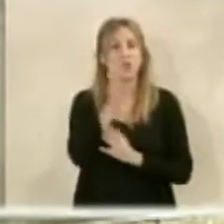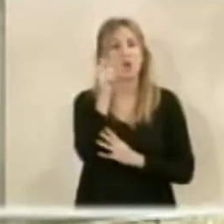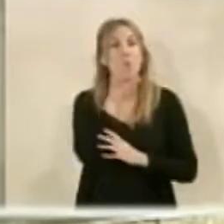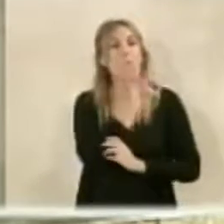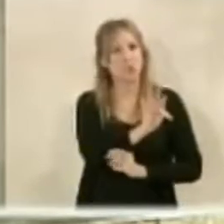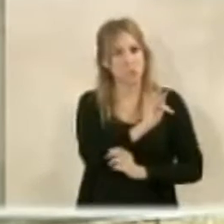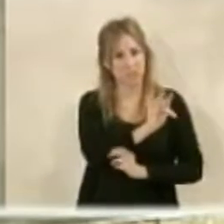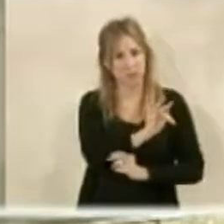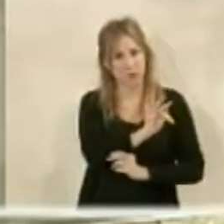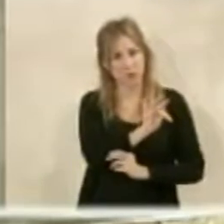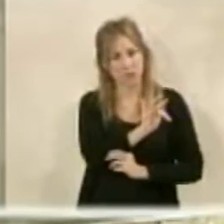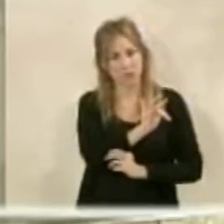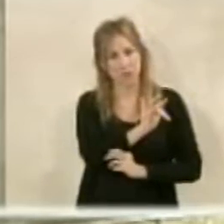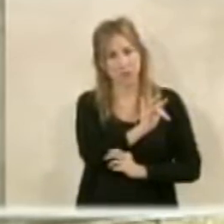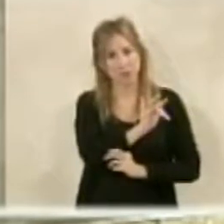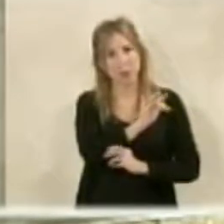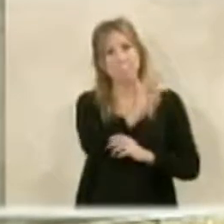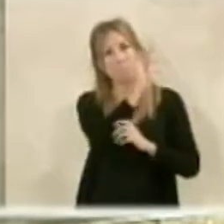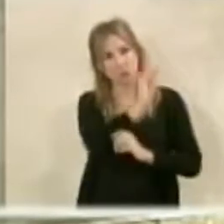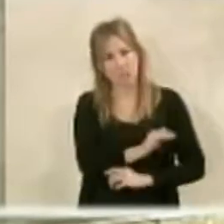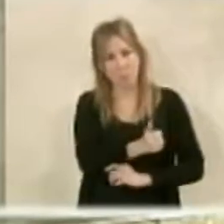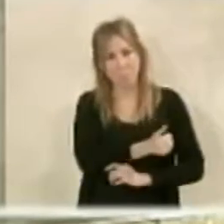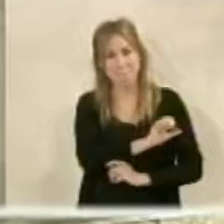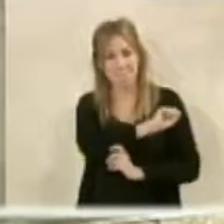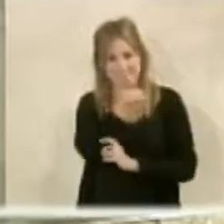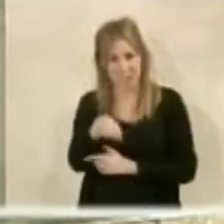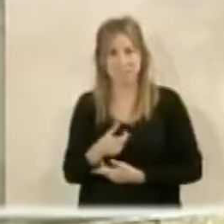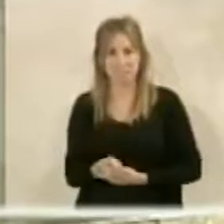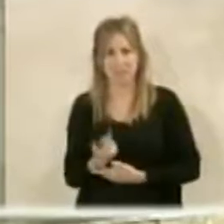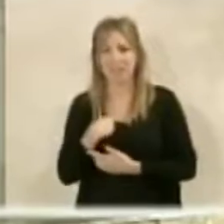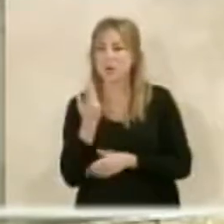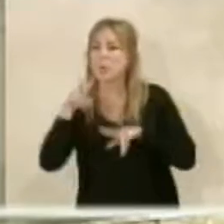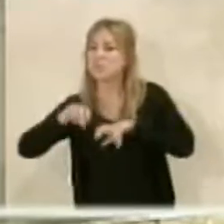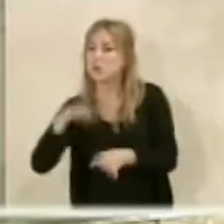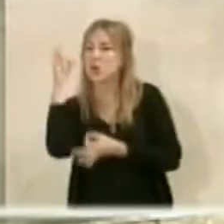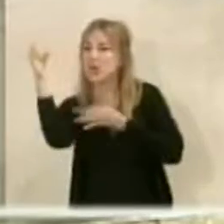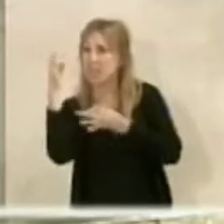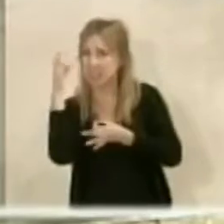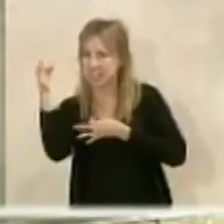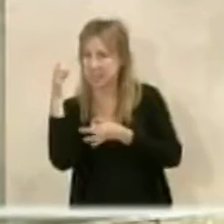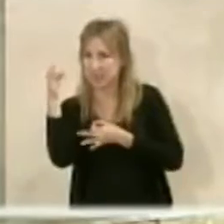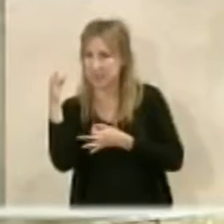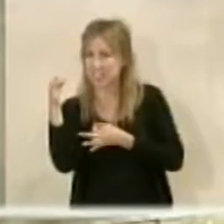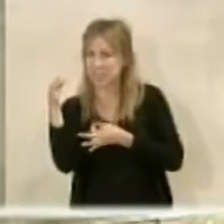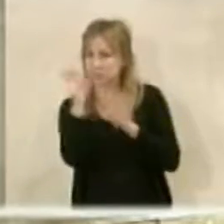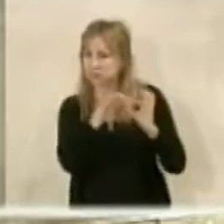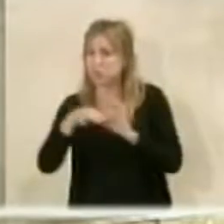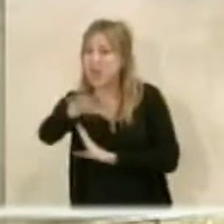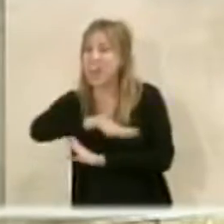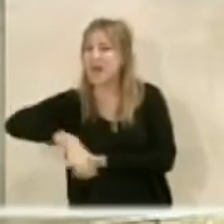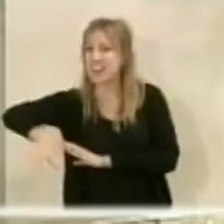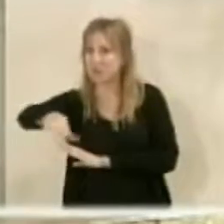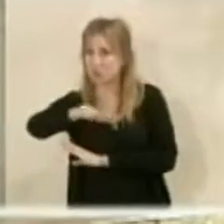positivo. Más cuestiones positivas. Hoy lo que se trae es un estudio de detalle, donde se armoniza todo lo que es el entorno